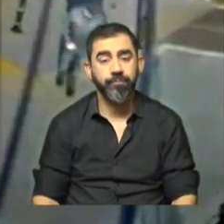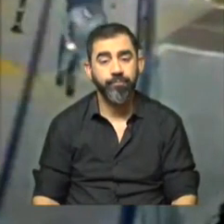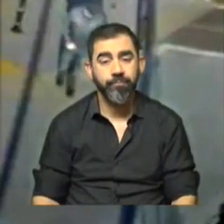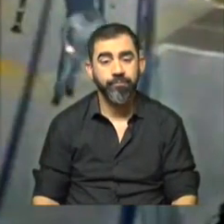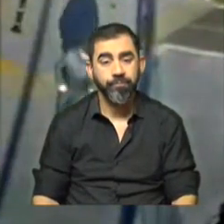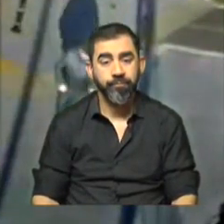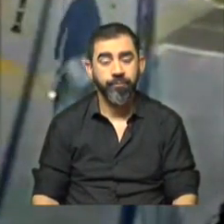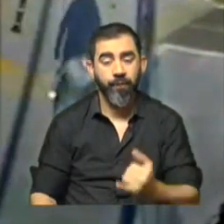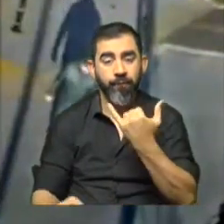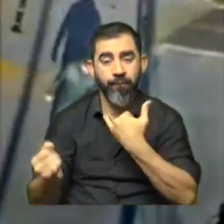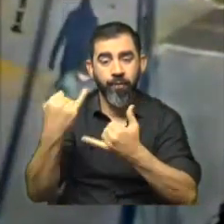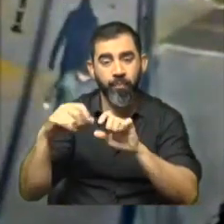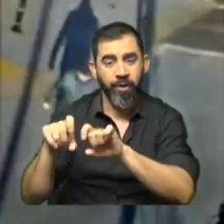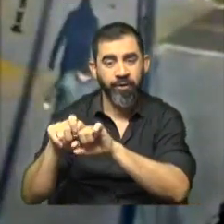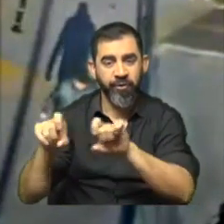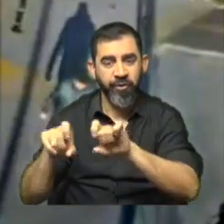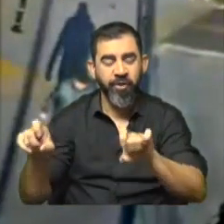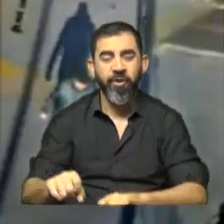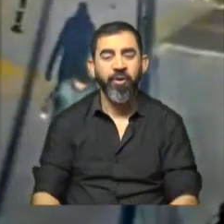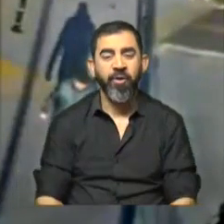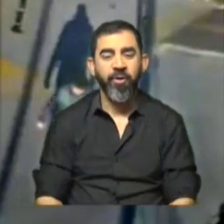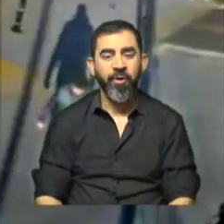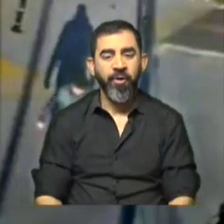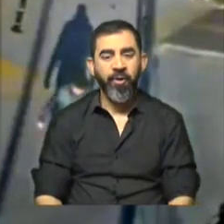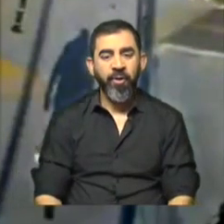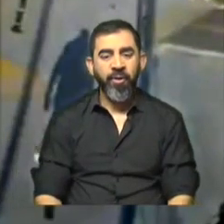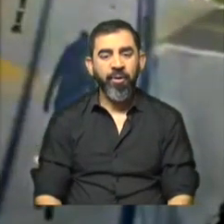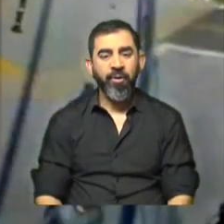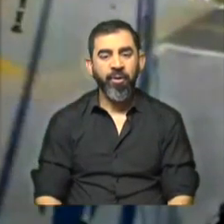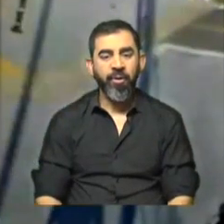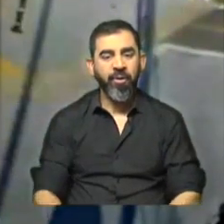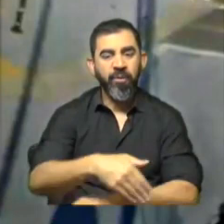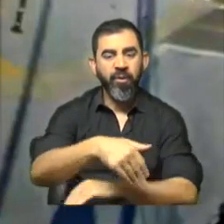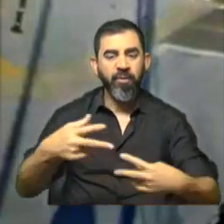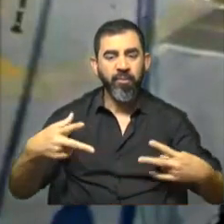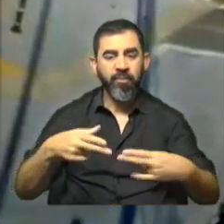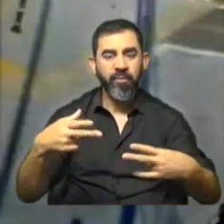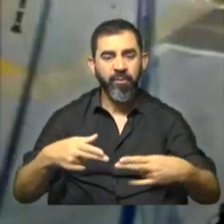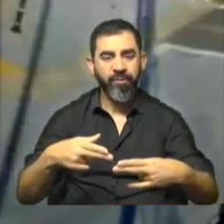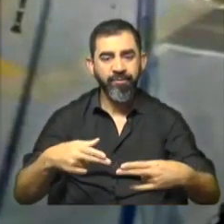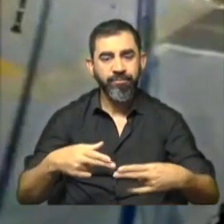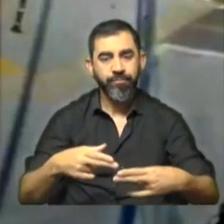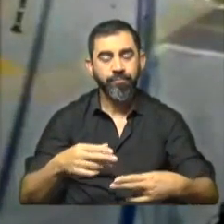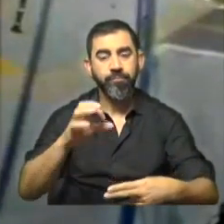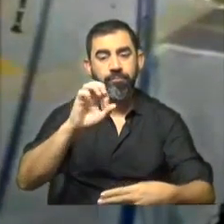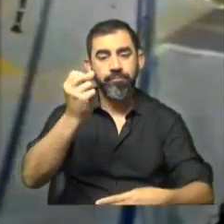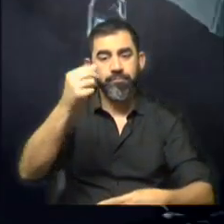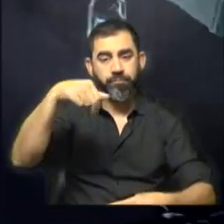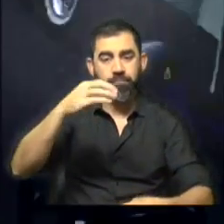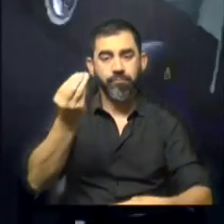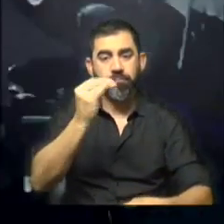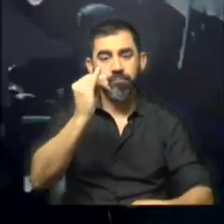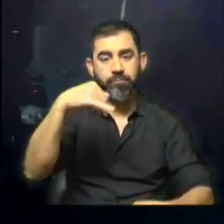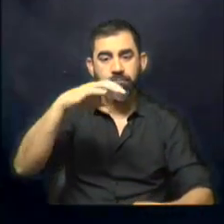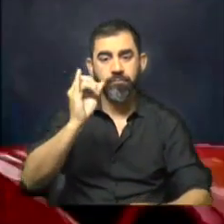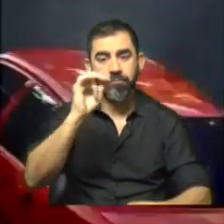Arroba M. Transporte. Algunos datos que nos aporta el CGM a esta hora. Calles cortadas a esta hora. San Quintín entre Santa Lucía y